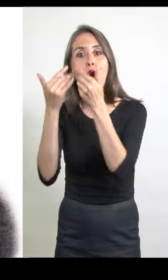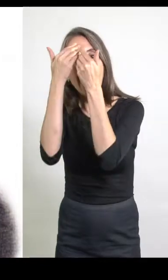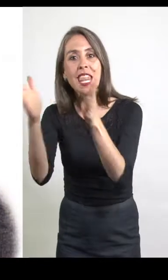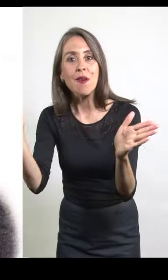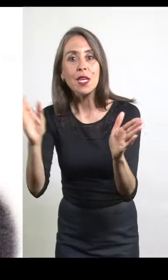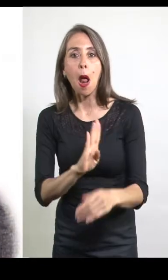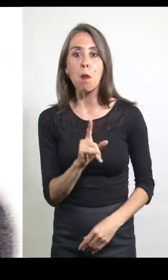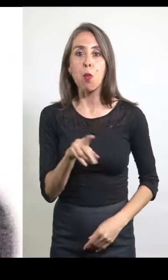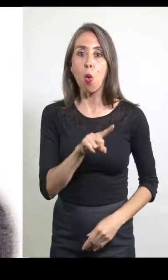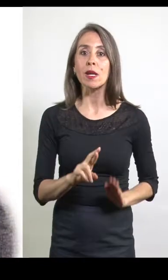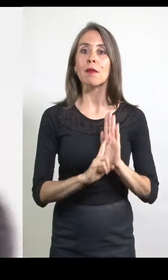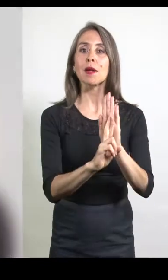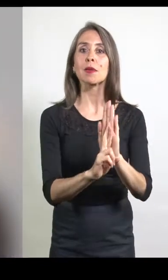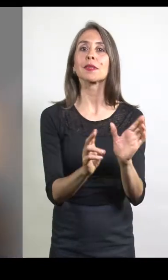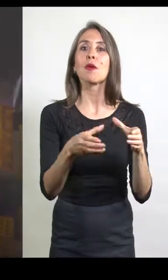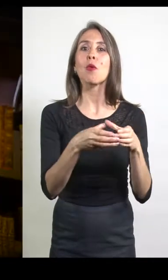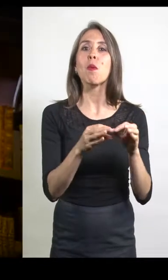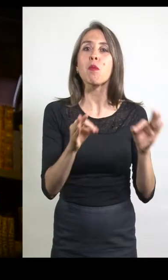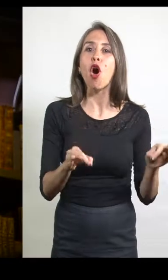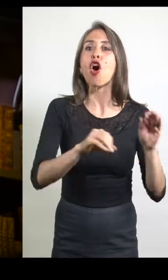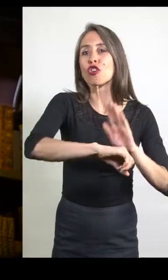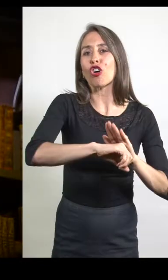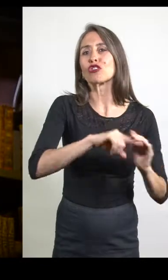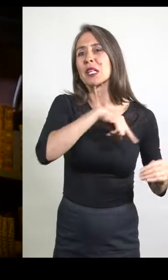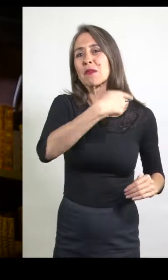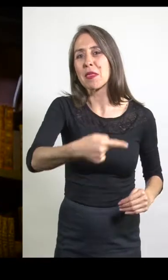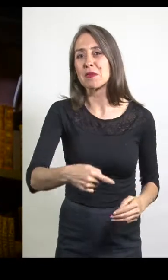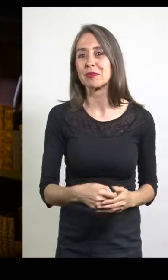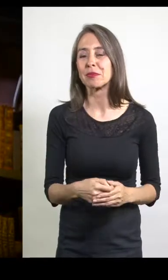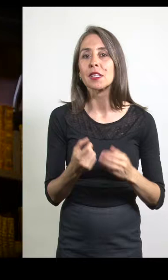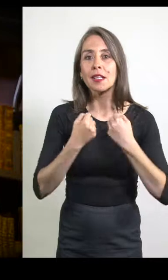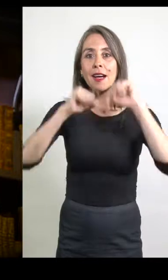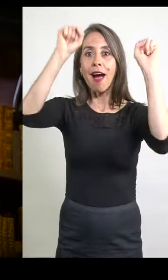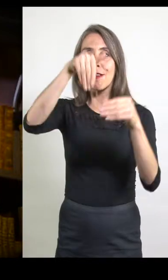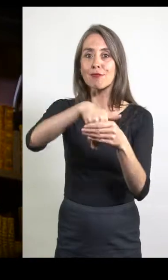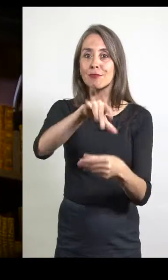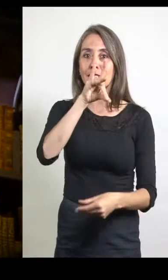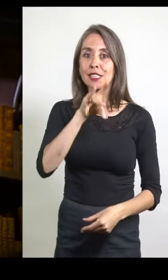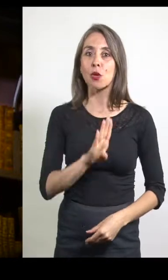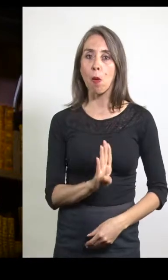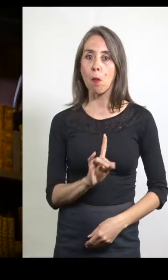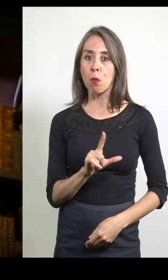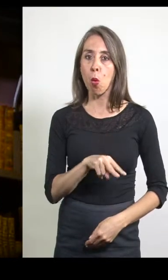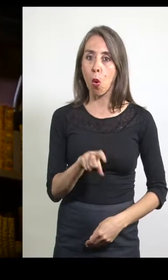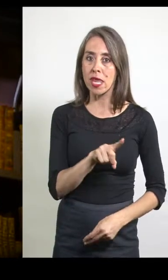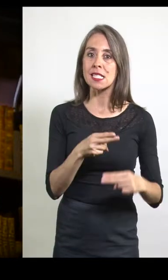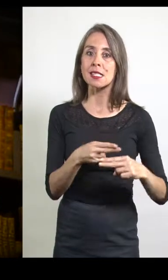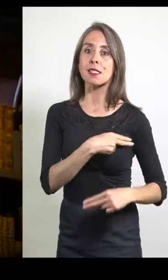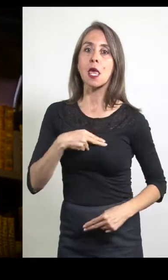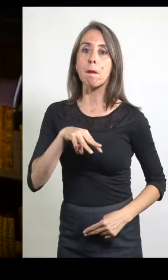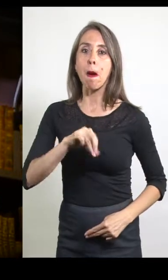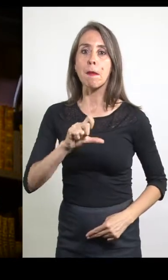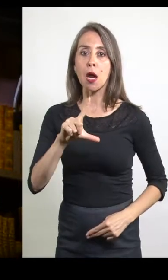Bulnes representaba a las fuerzas conservadoras triunfó en elección Bulnes, Manuel Bulnes, quien